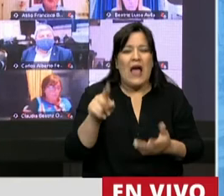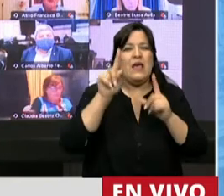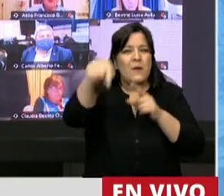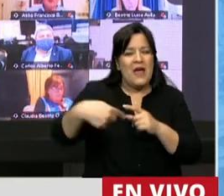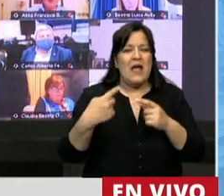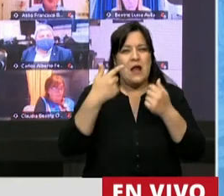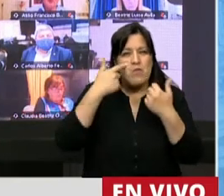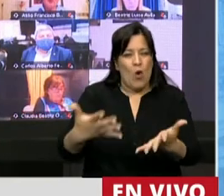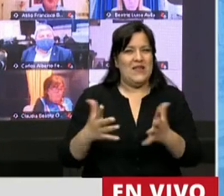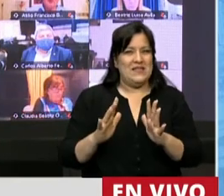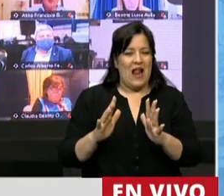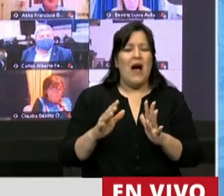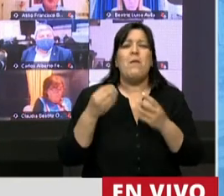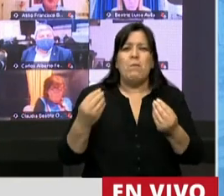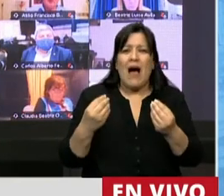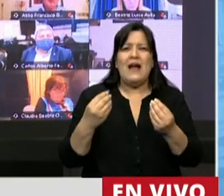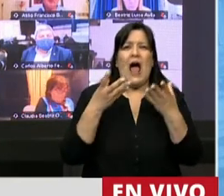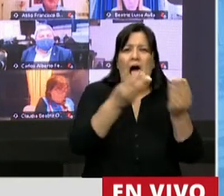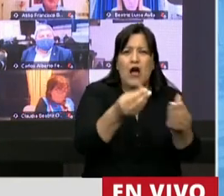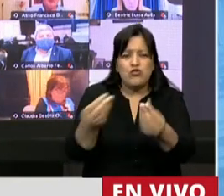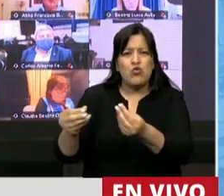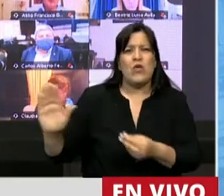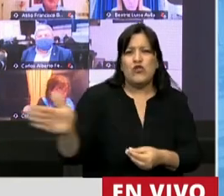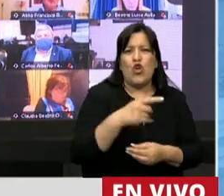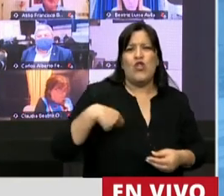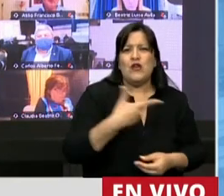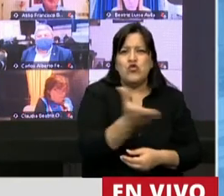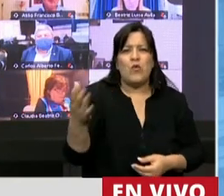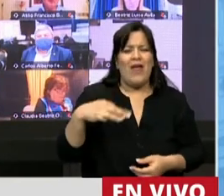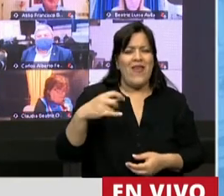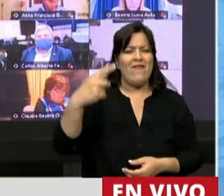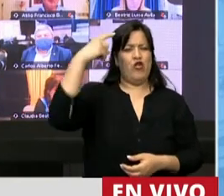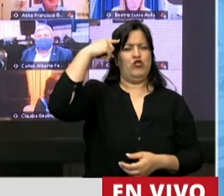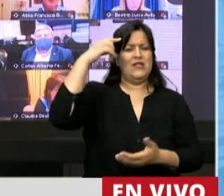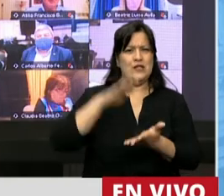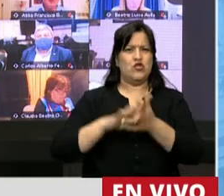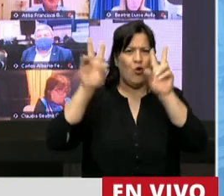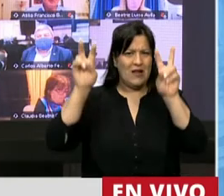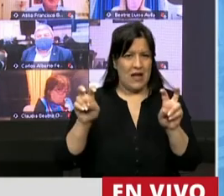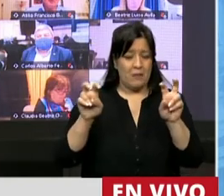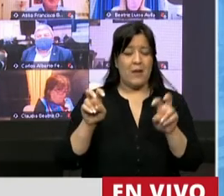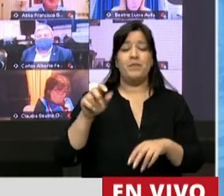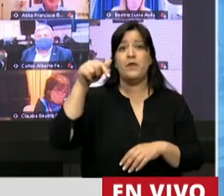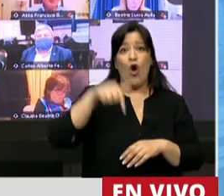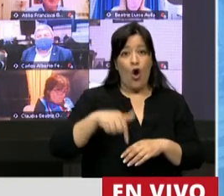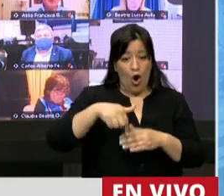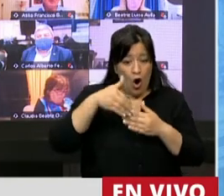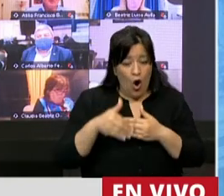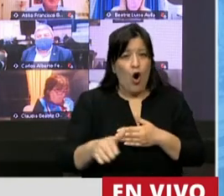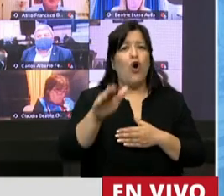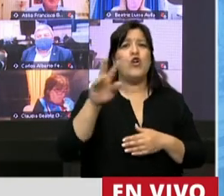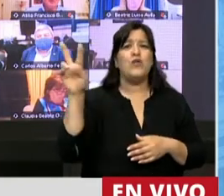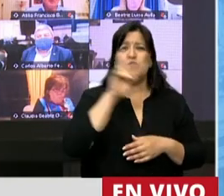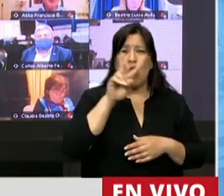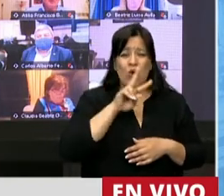flagelo, ayudando a que toda la sociedad tome conciencia. A partir de hoy, las mujeres en